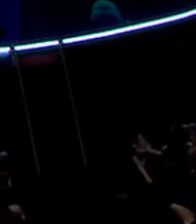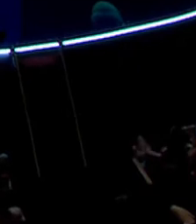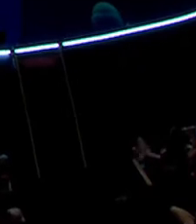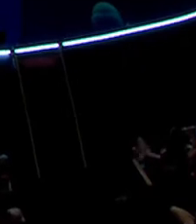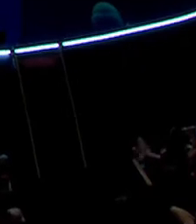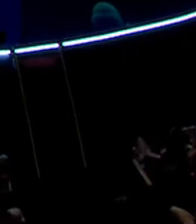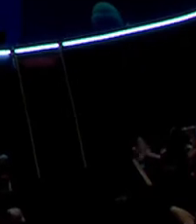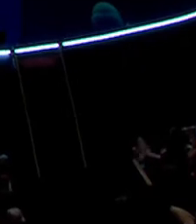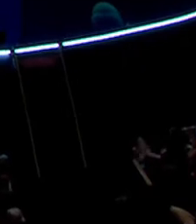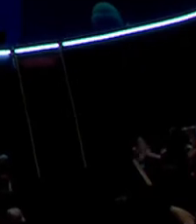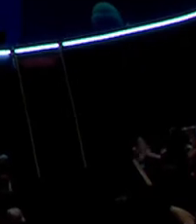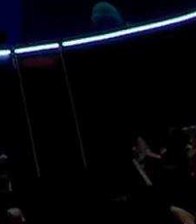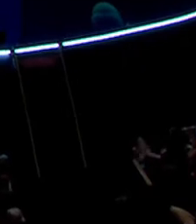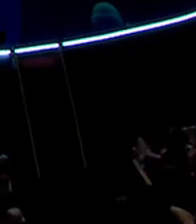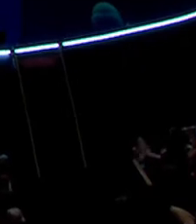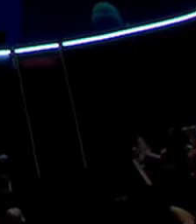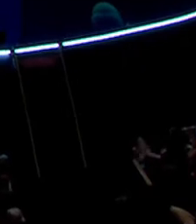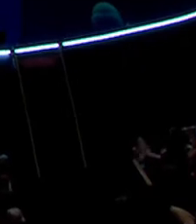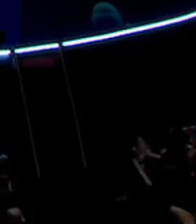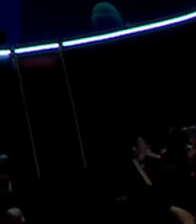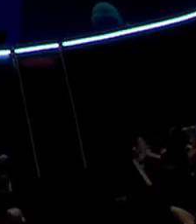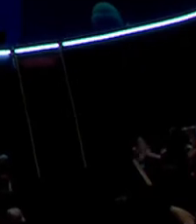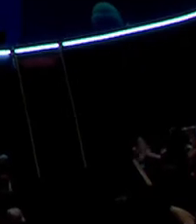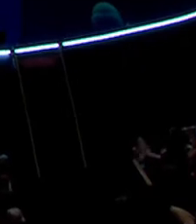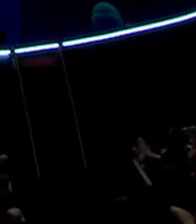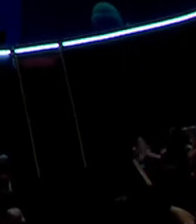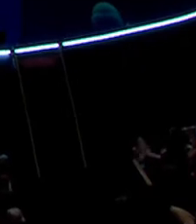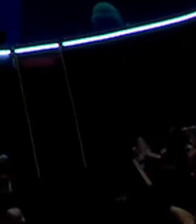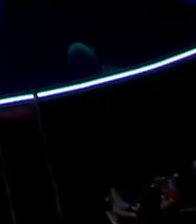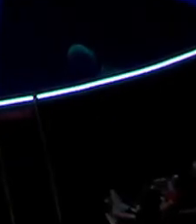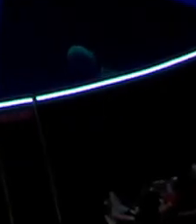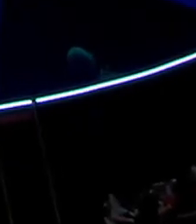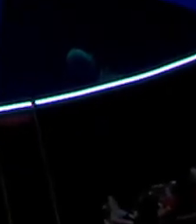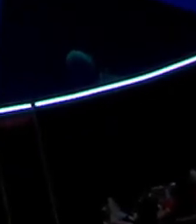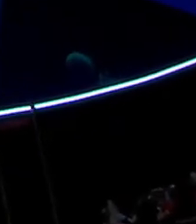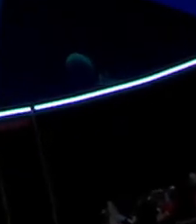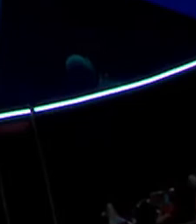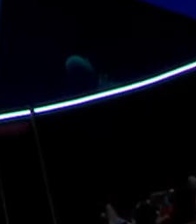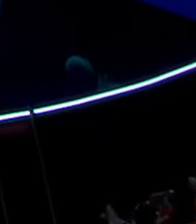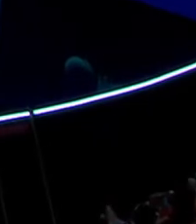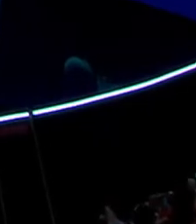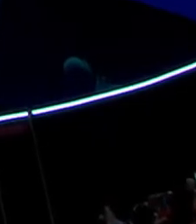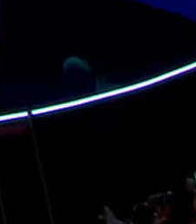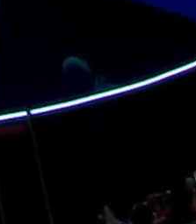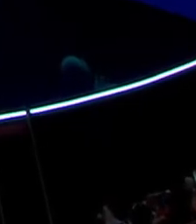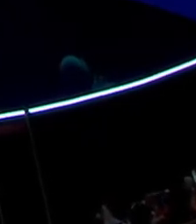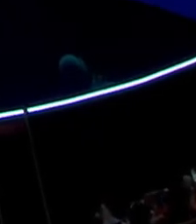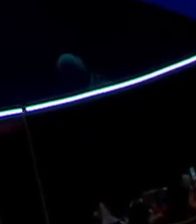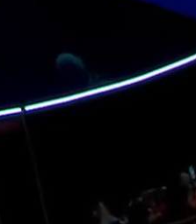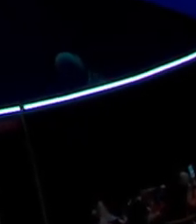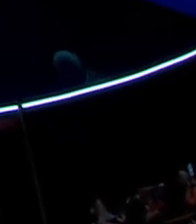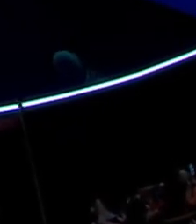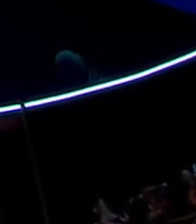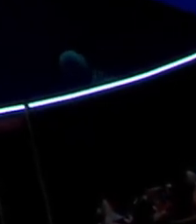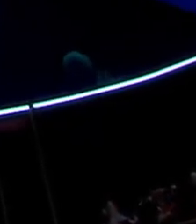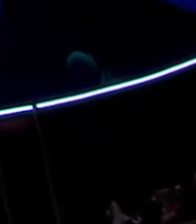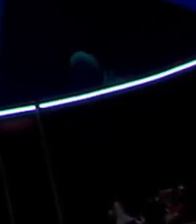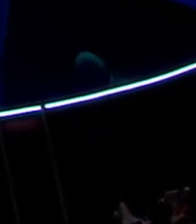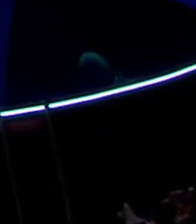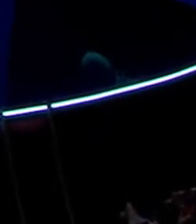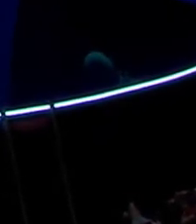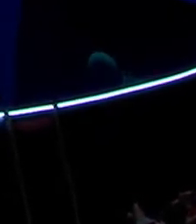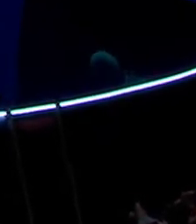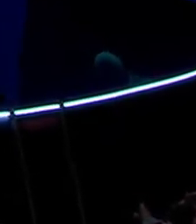Ingeniera senior en tratamiento de aguas en Mekorot, la compañía nacional de agua en Israel. Galit es experta en nuevas